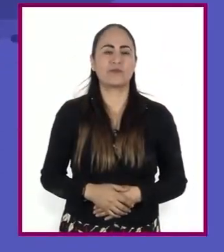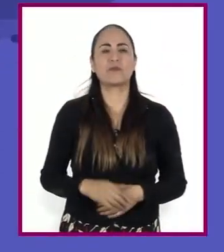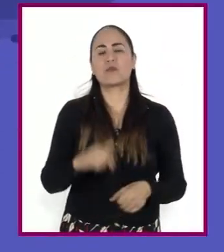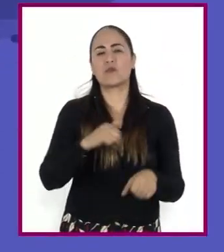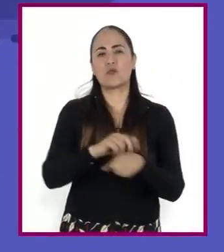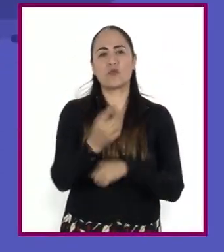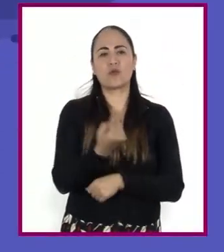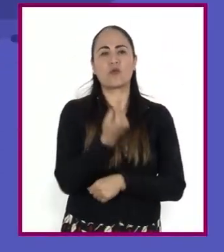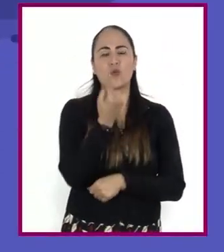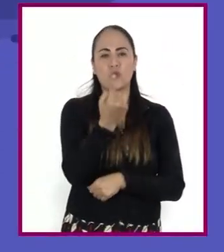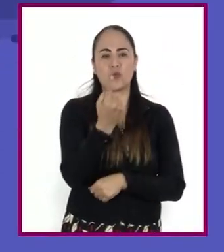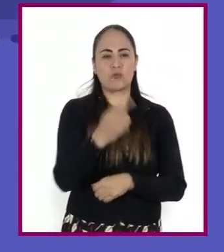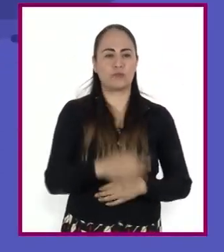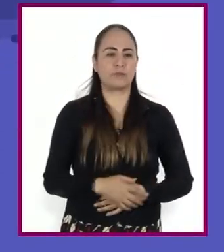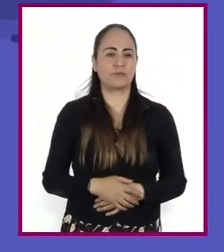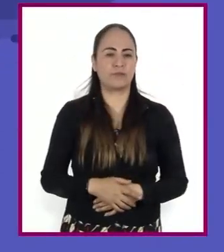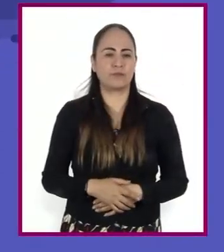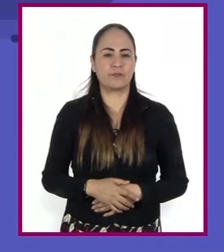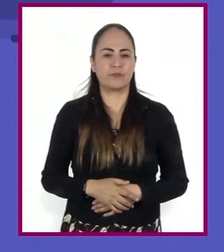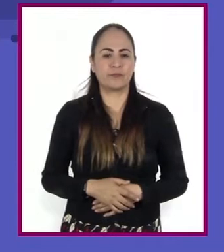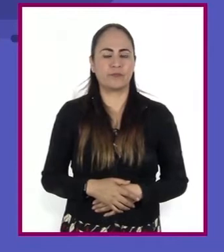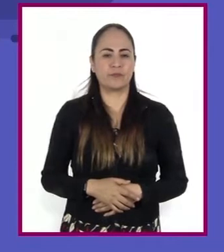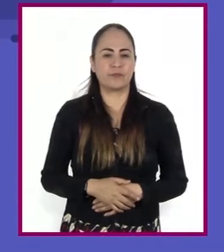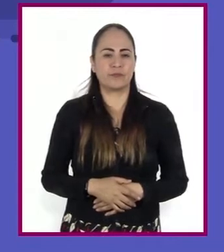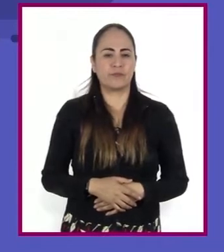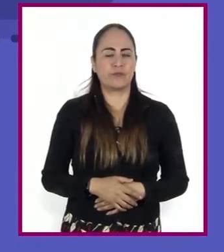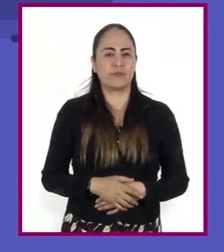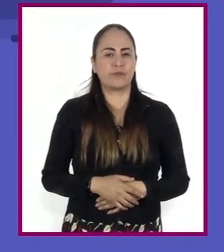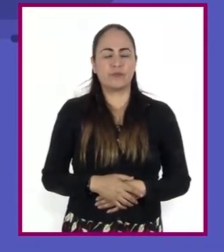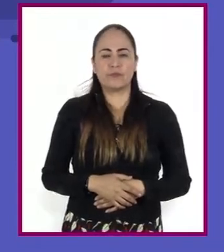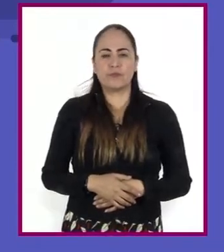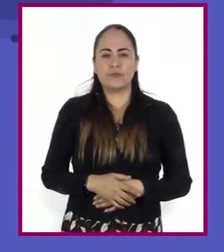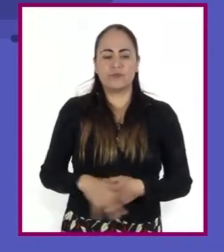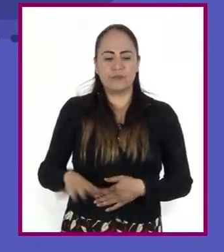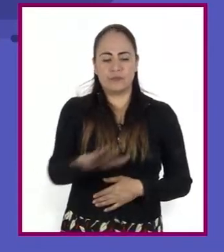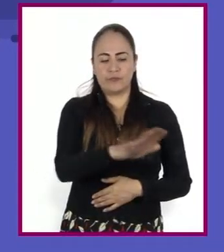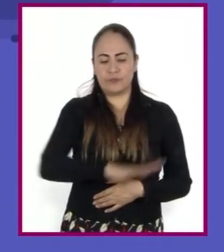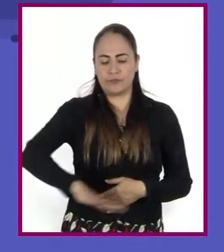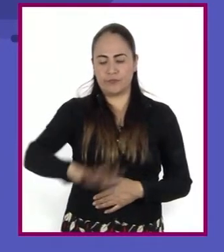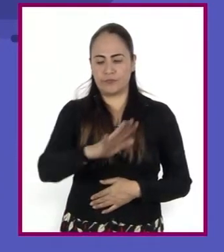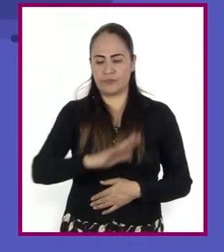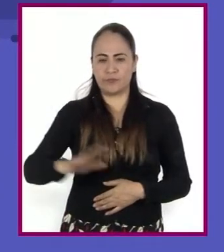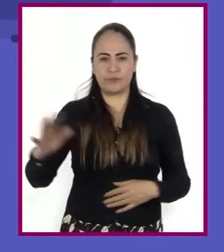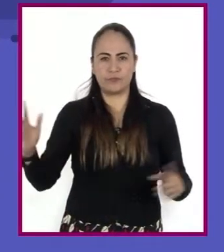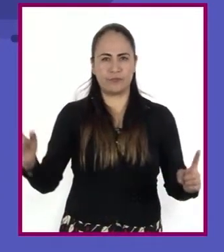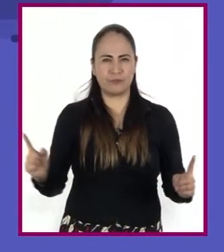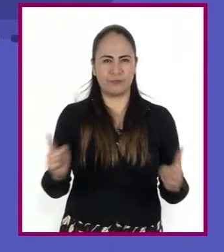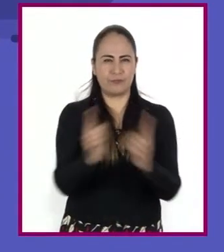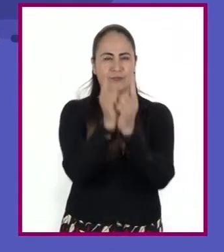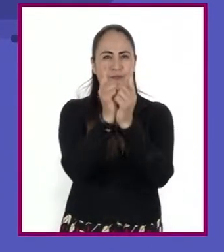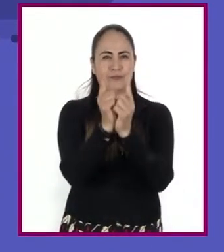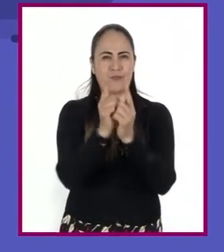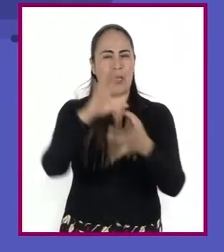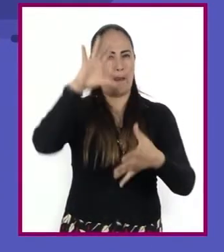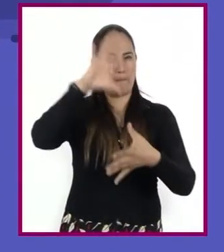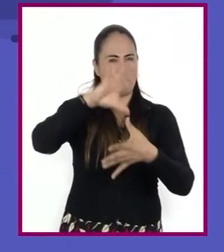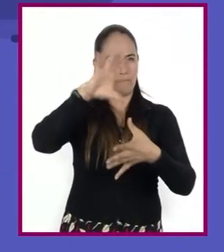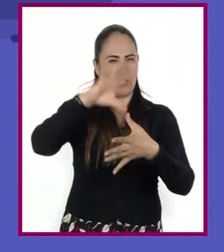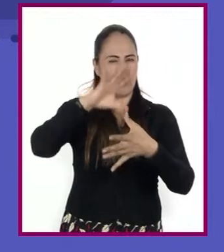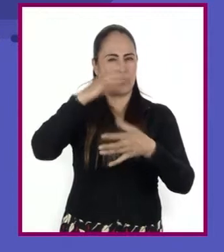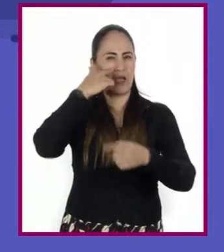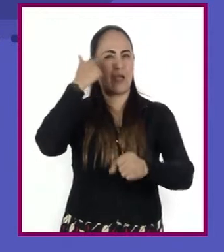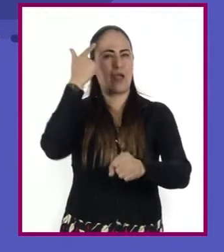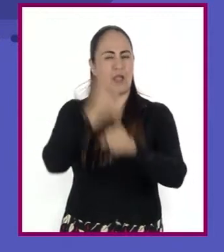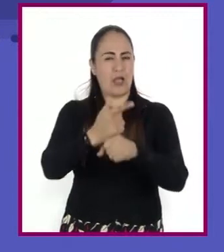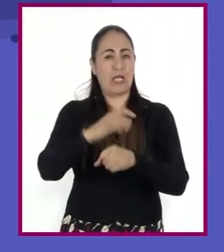1. En tanto que encuentro entre dos mundos, el descubrimiento de América es probablemente el más